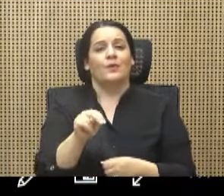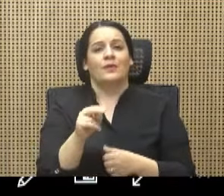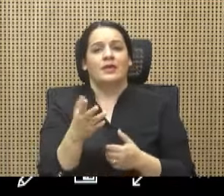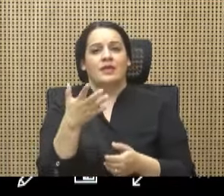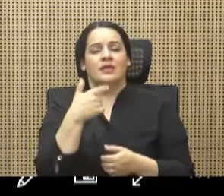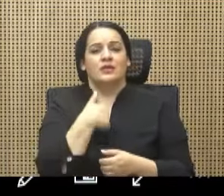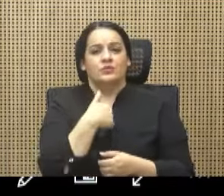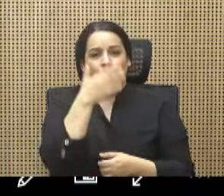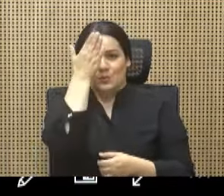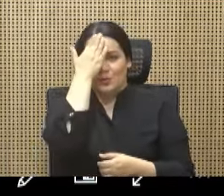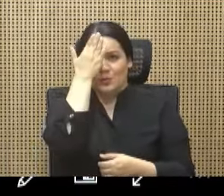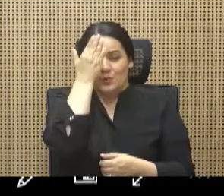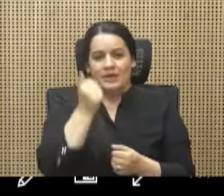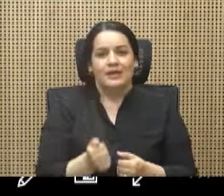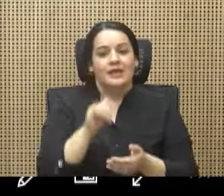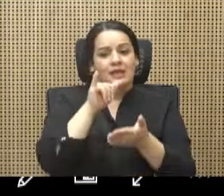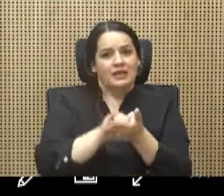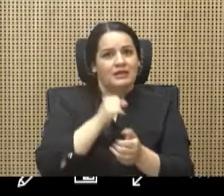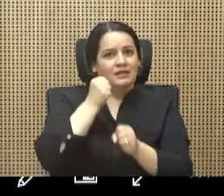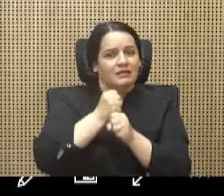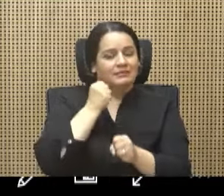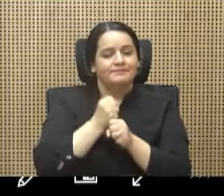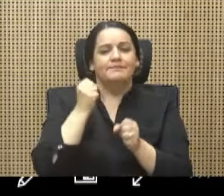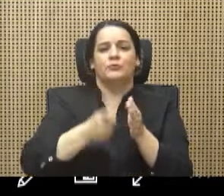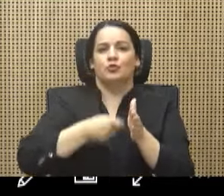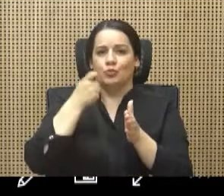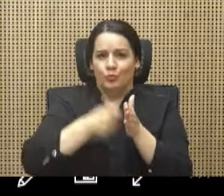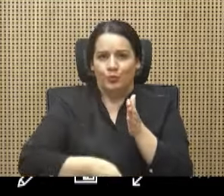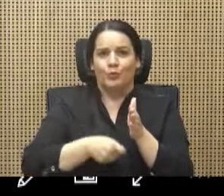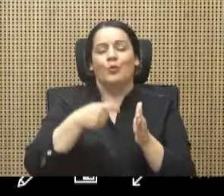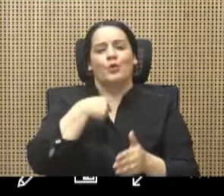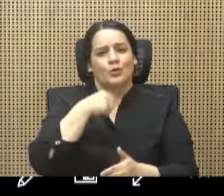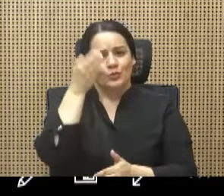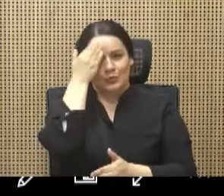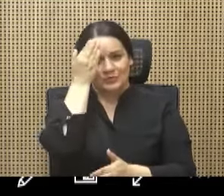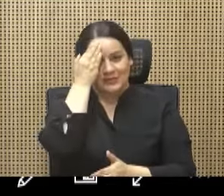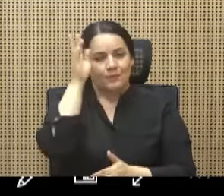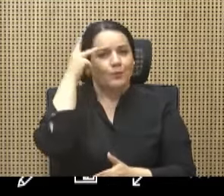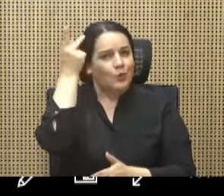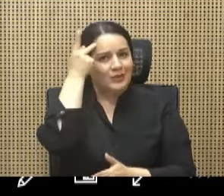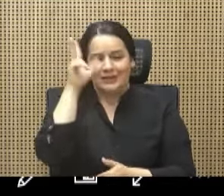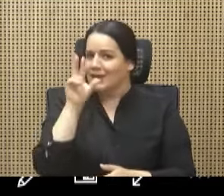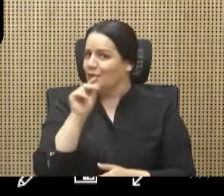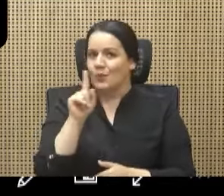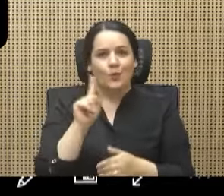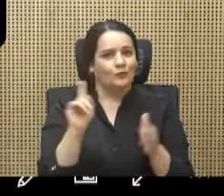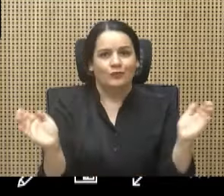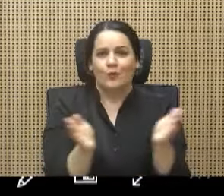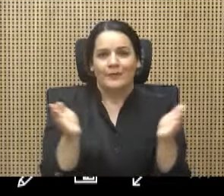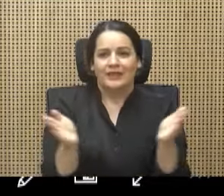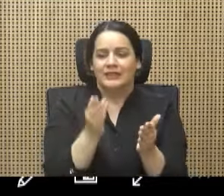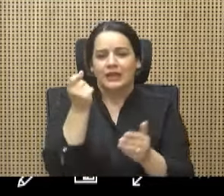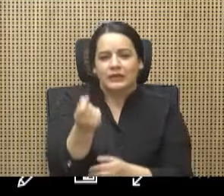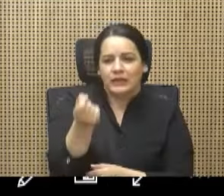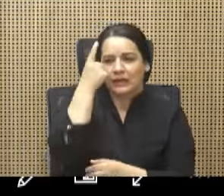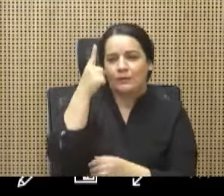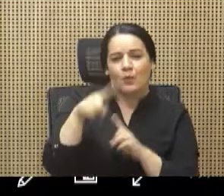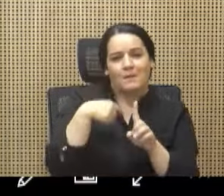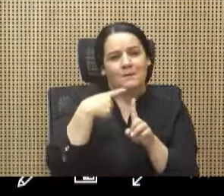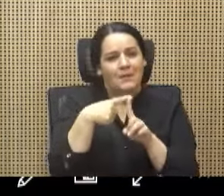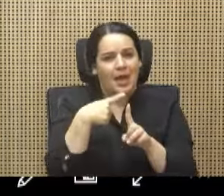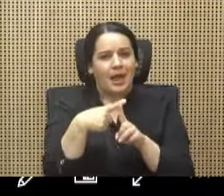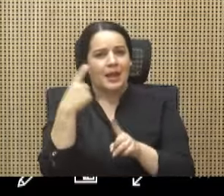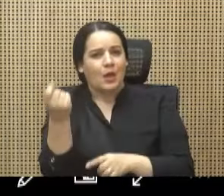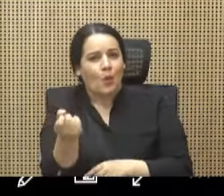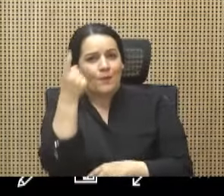que este trabajo es muy duro. Yo sé que la política no fomenta, tal vez, el entendimiento y la comprensión.